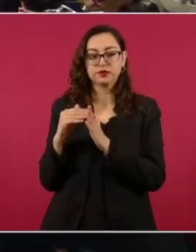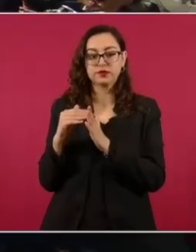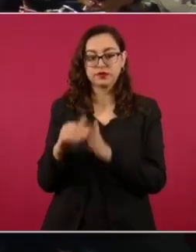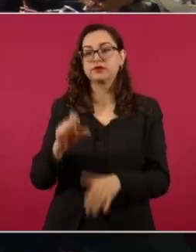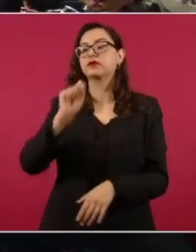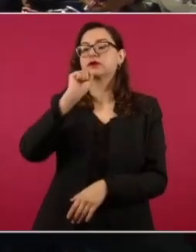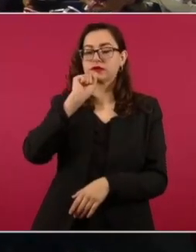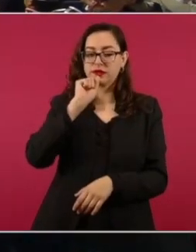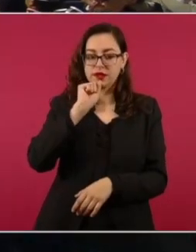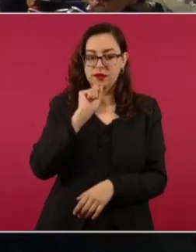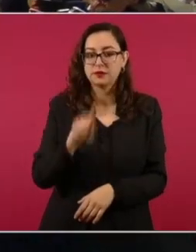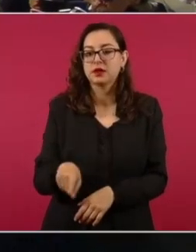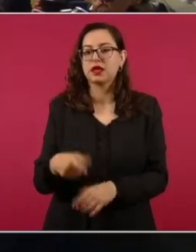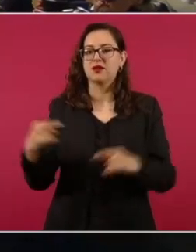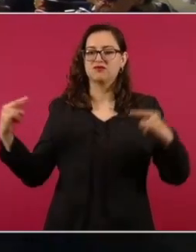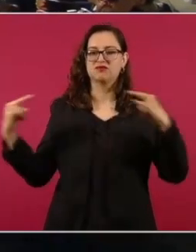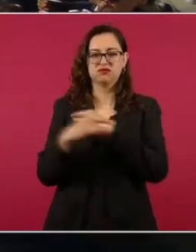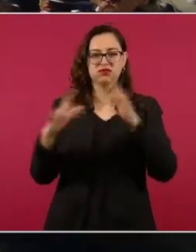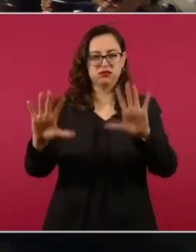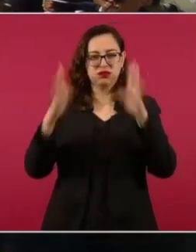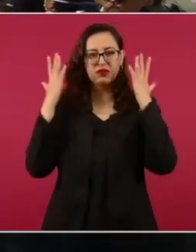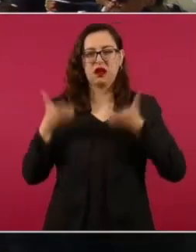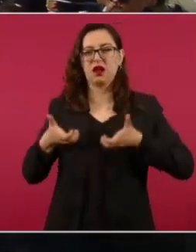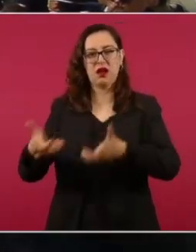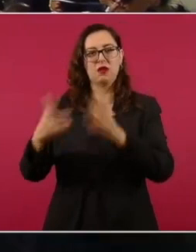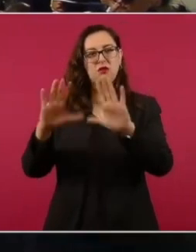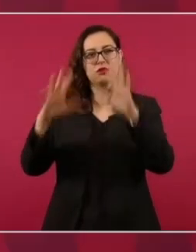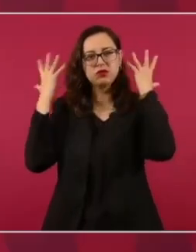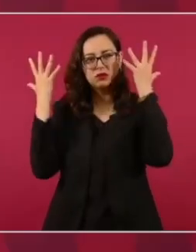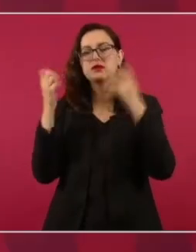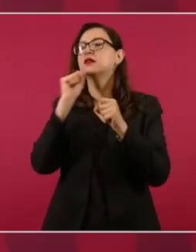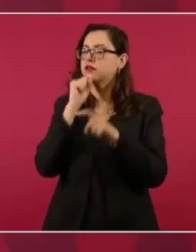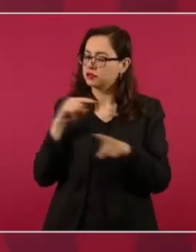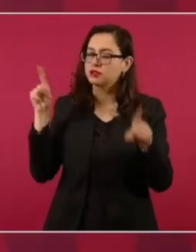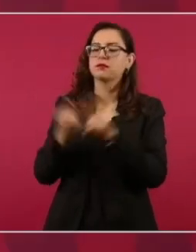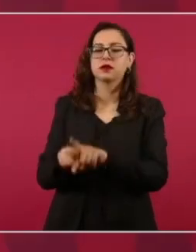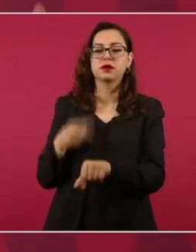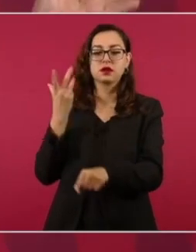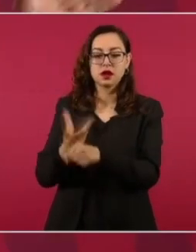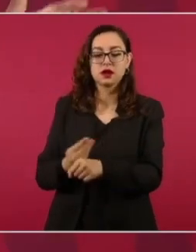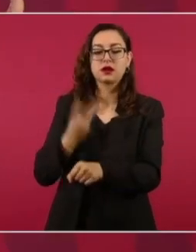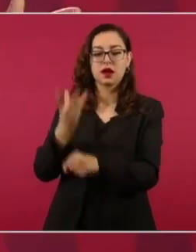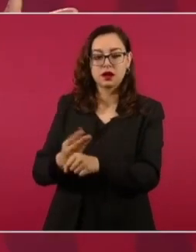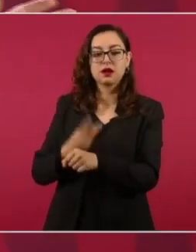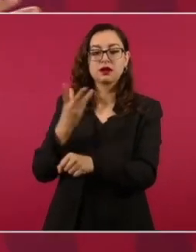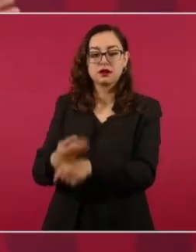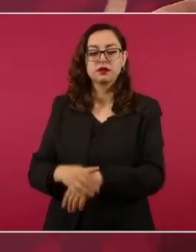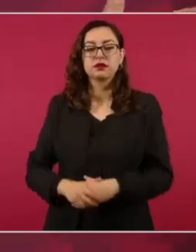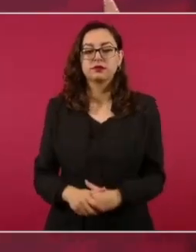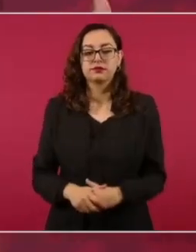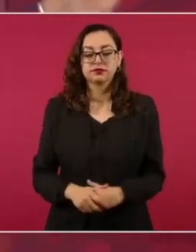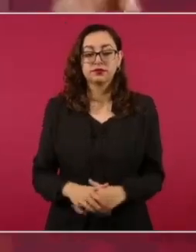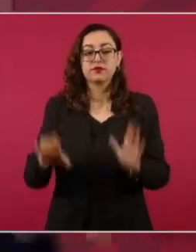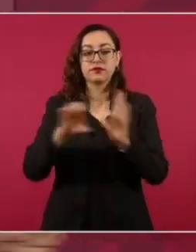mantenimiento a autopistas, por ejemplo, la autopista